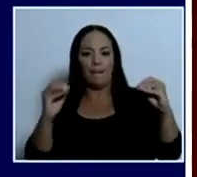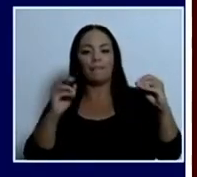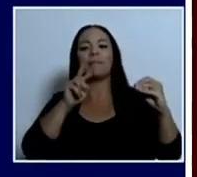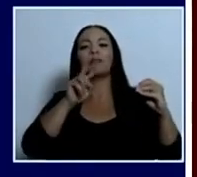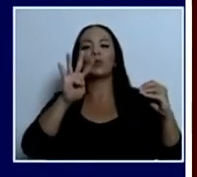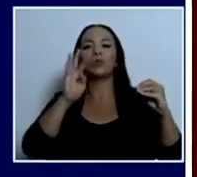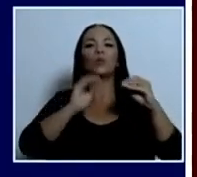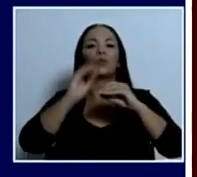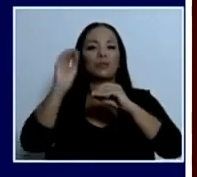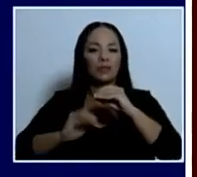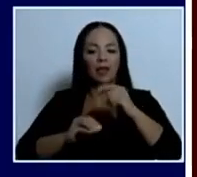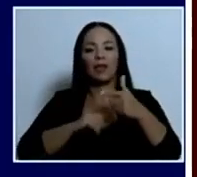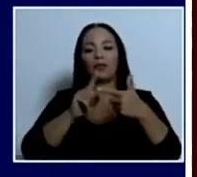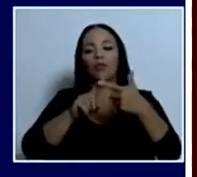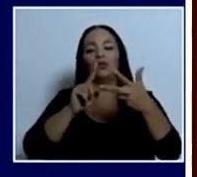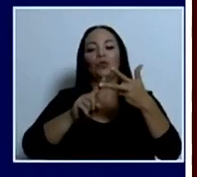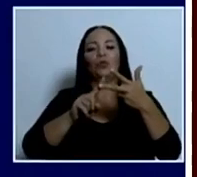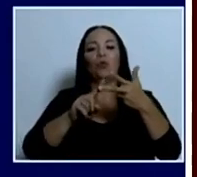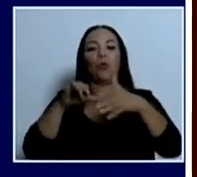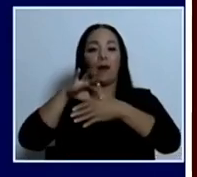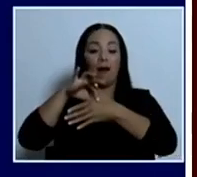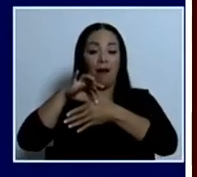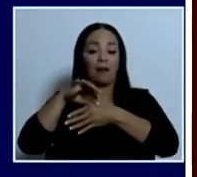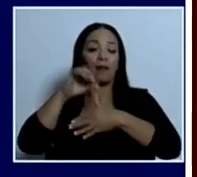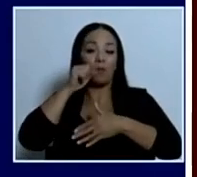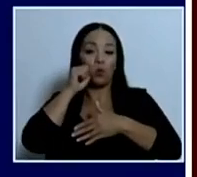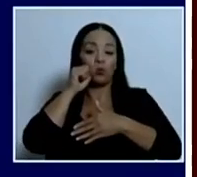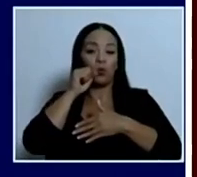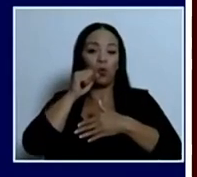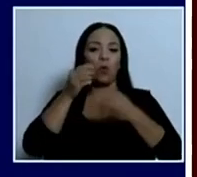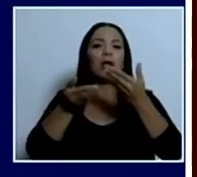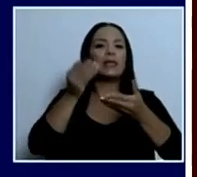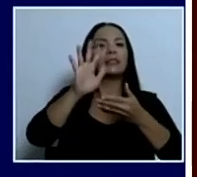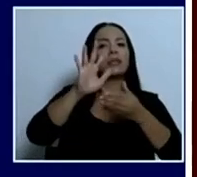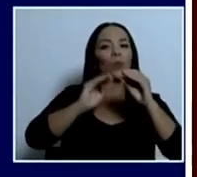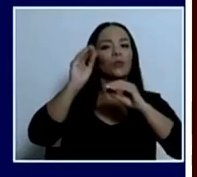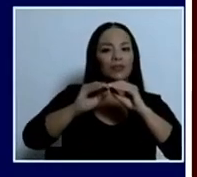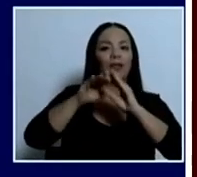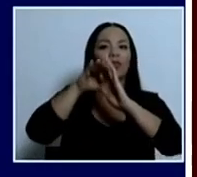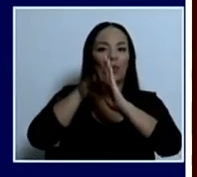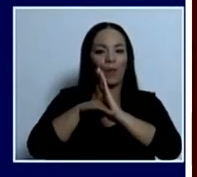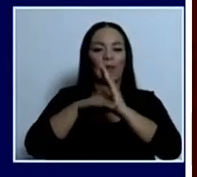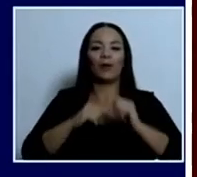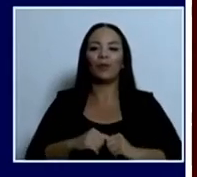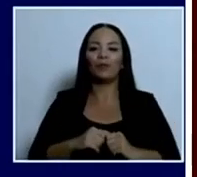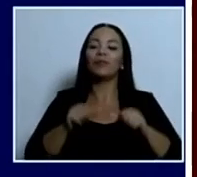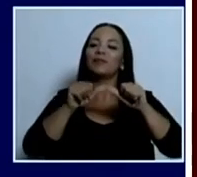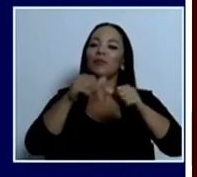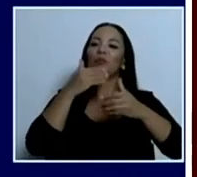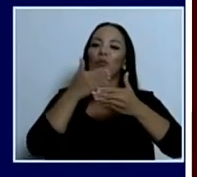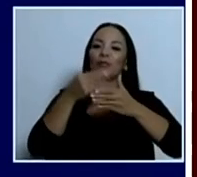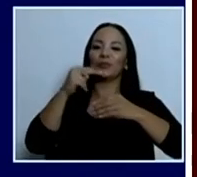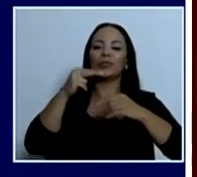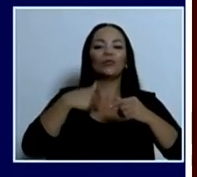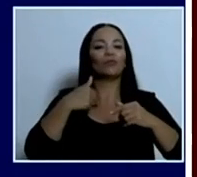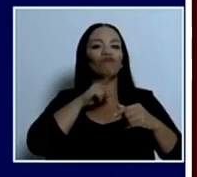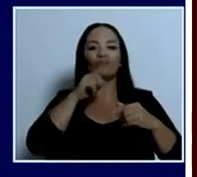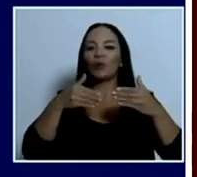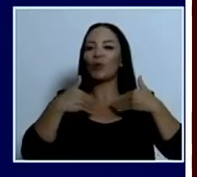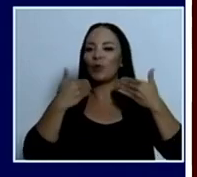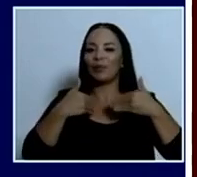la pechuga de pollo cayó casi un 5%. Entonces seguimos con buenas noticias, yo muy contento